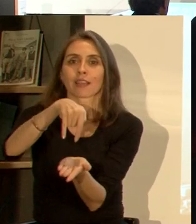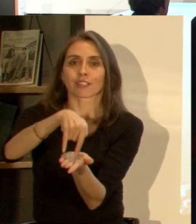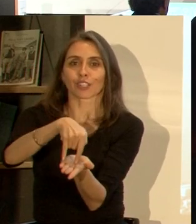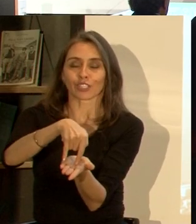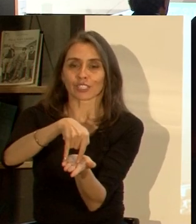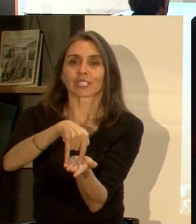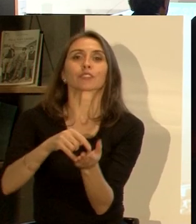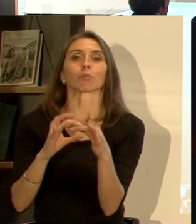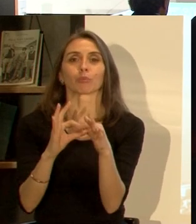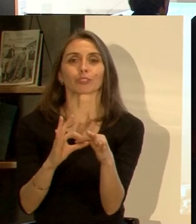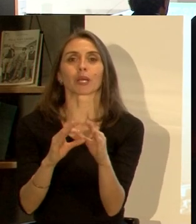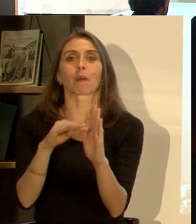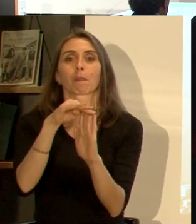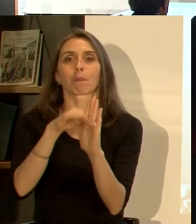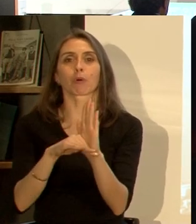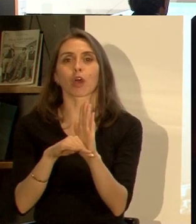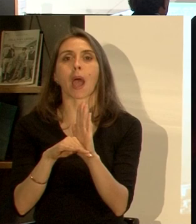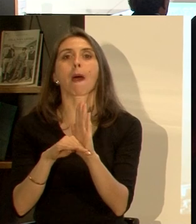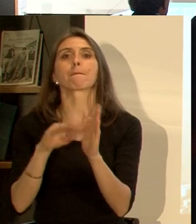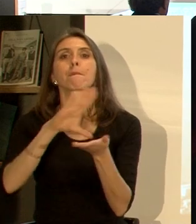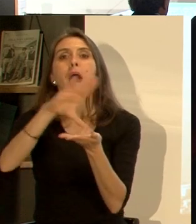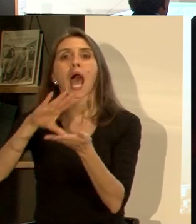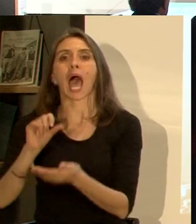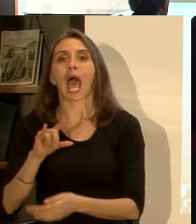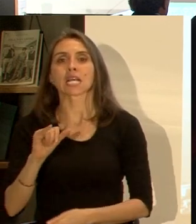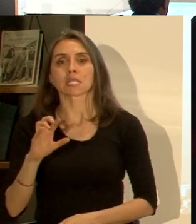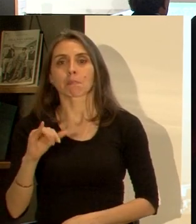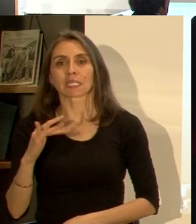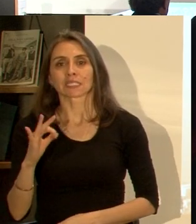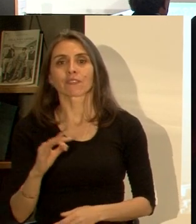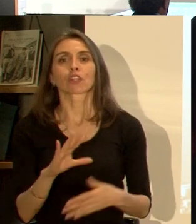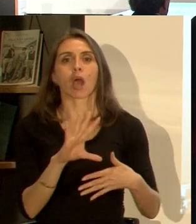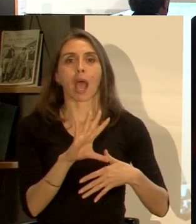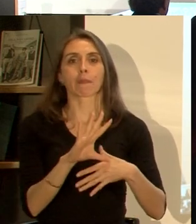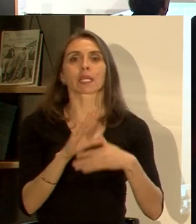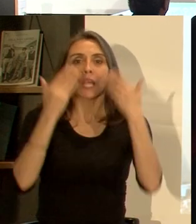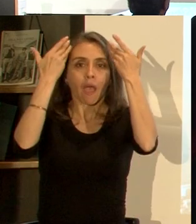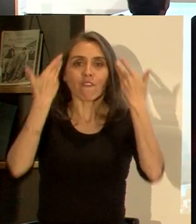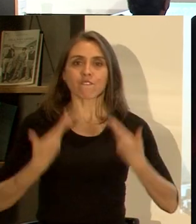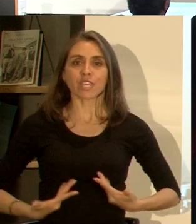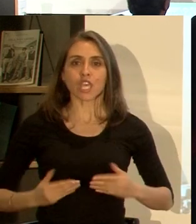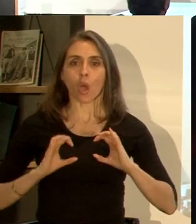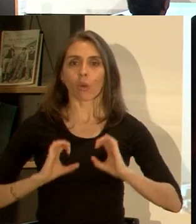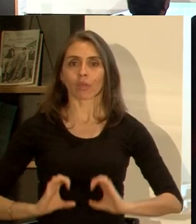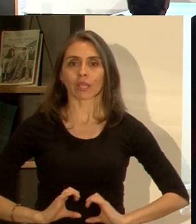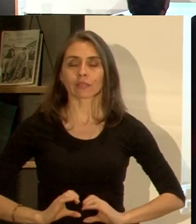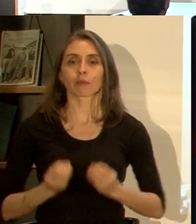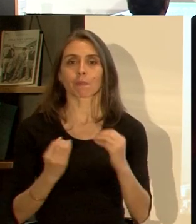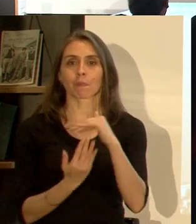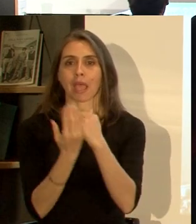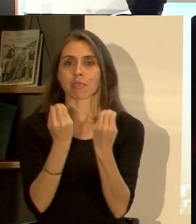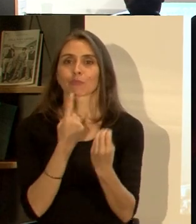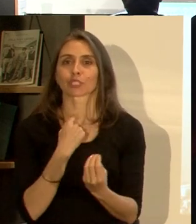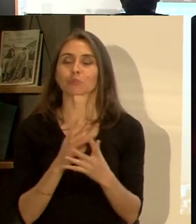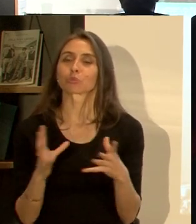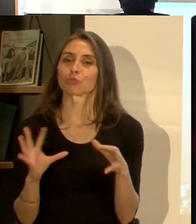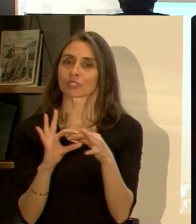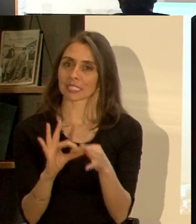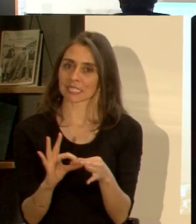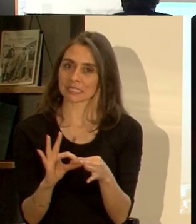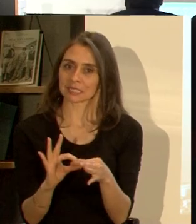Congreso sobre todo a los programas Asia Pacífico América y Bioética por esta interesante mañana muchas gracias gracias